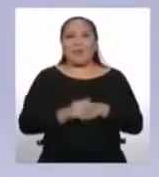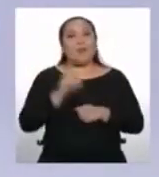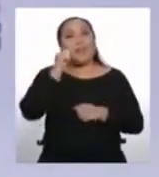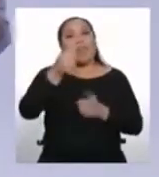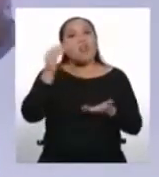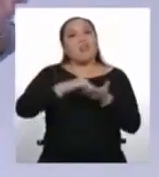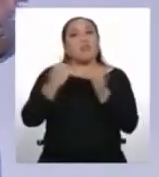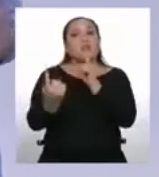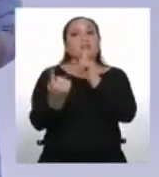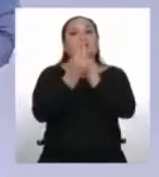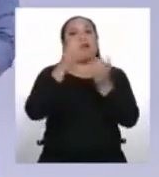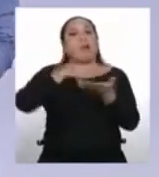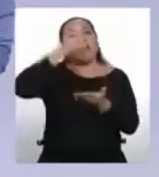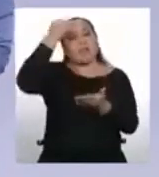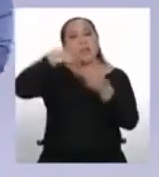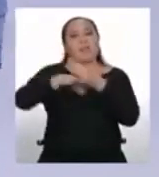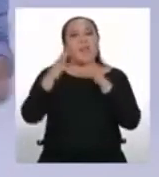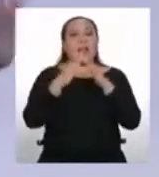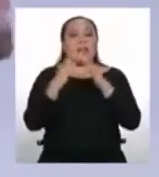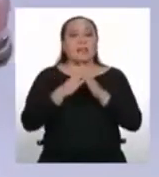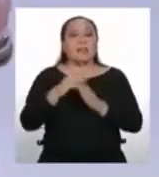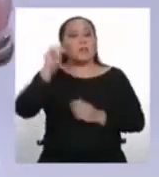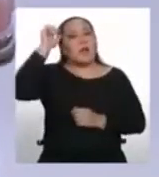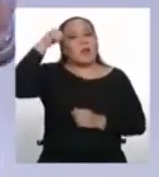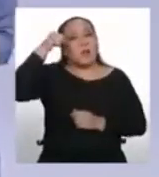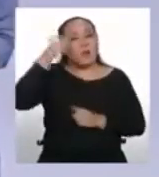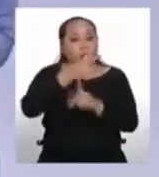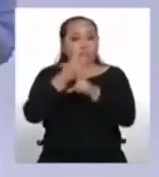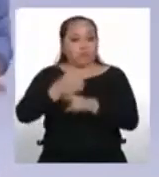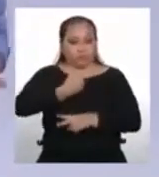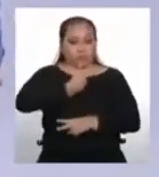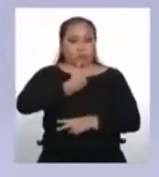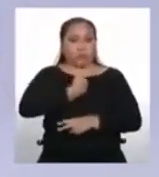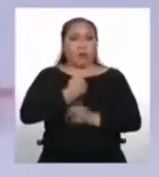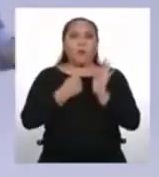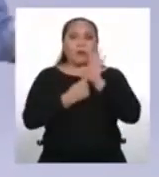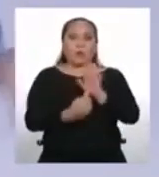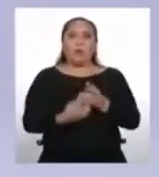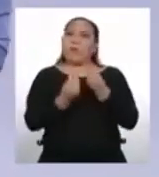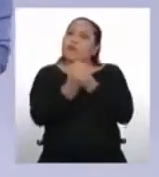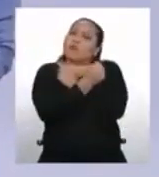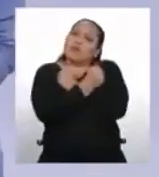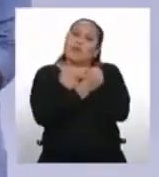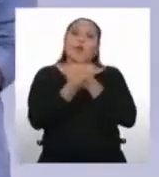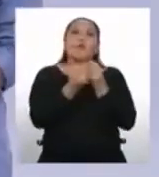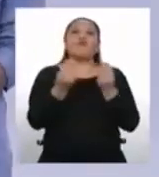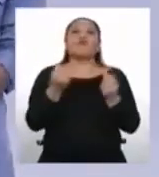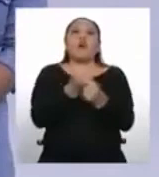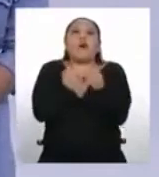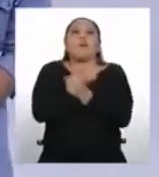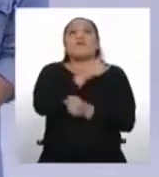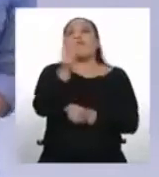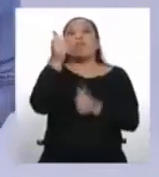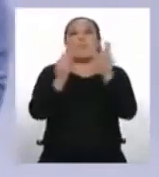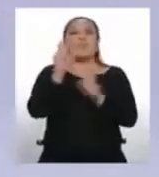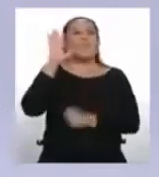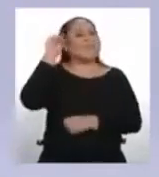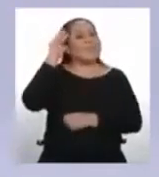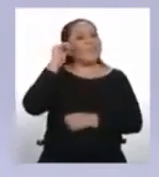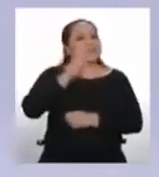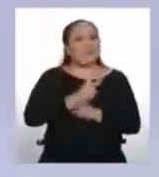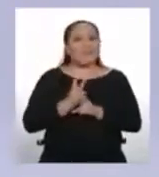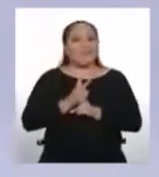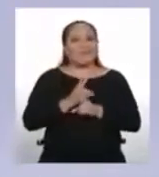en otra edición de Aprendo en Casa. Y eso sí, recuerda, cuando nos cuidamos, demostramos cuánto nos queremos y cuánto queremos a los demás. Que les vaya bien, cuídense.